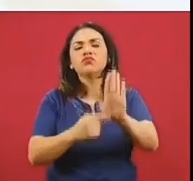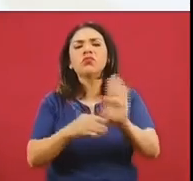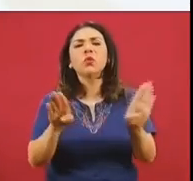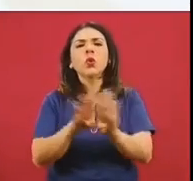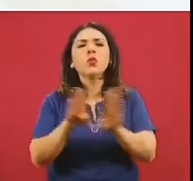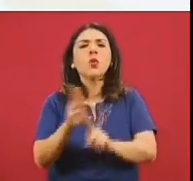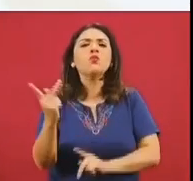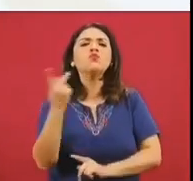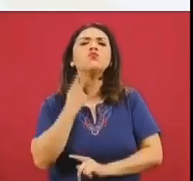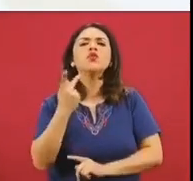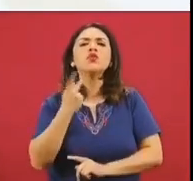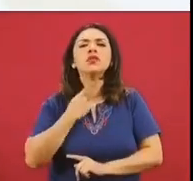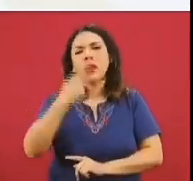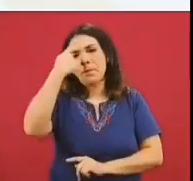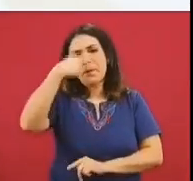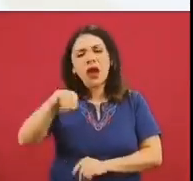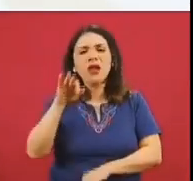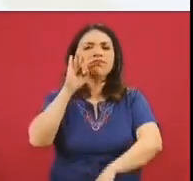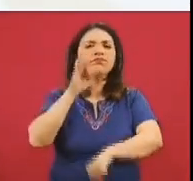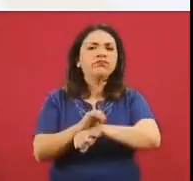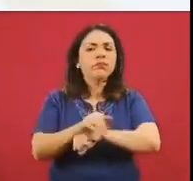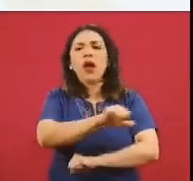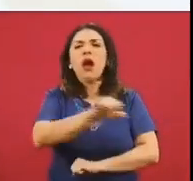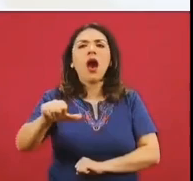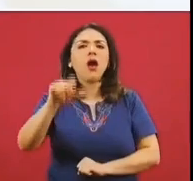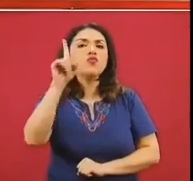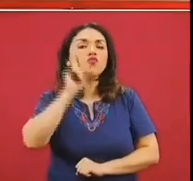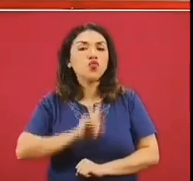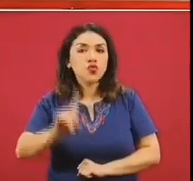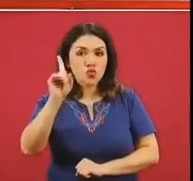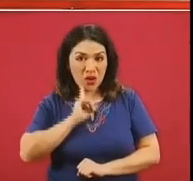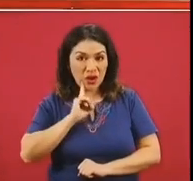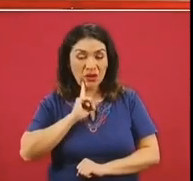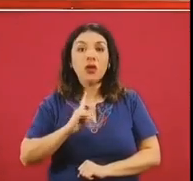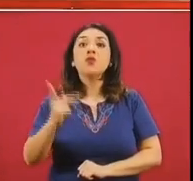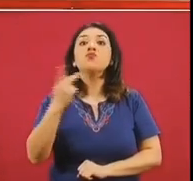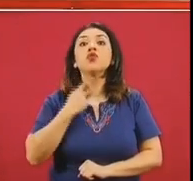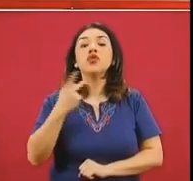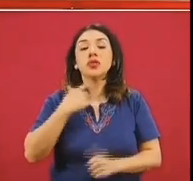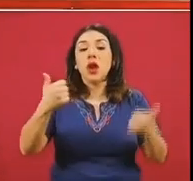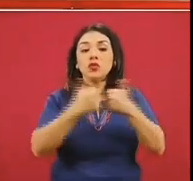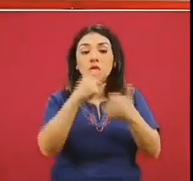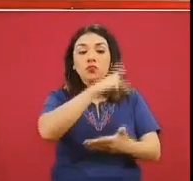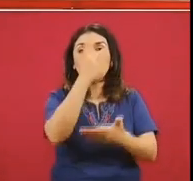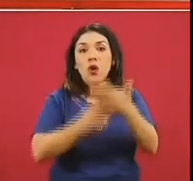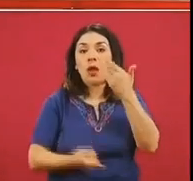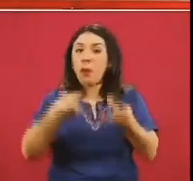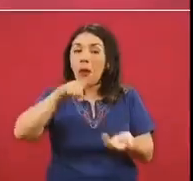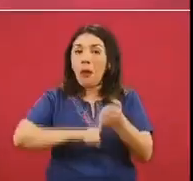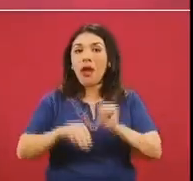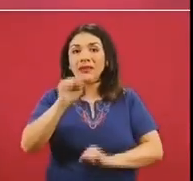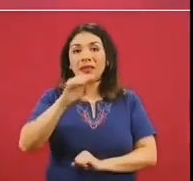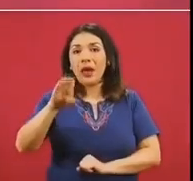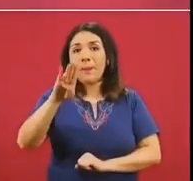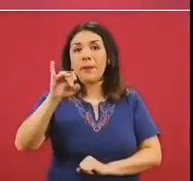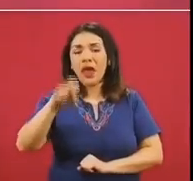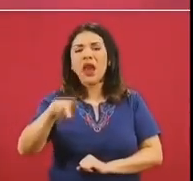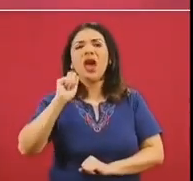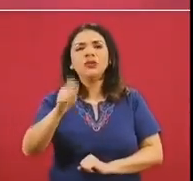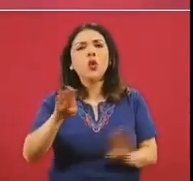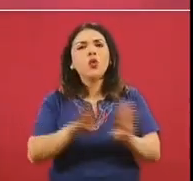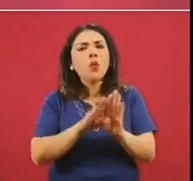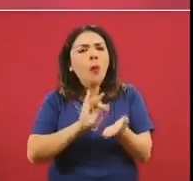políticas en favor de las mujeres, las políticas de los programas del bienestar, cómo las mujeres se ven